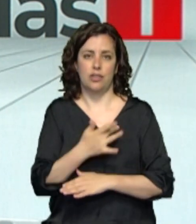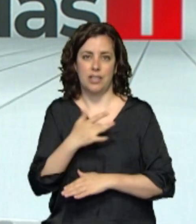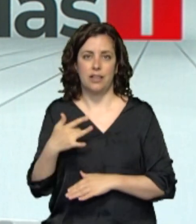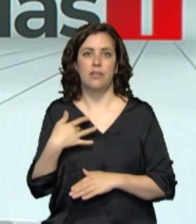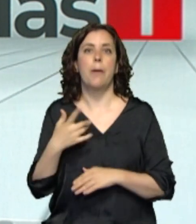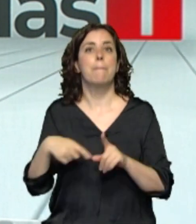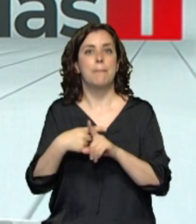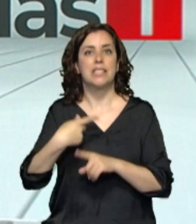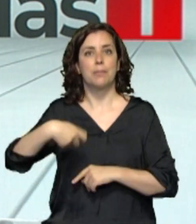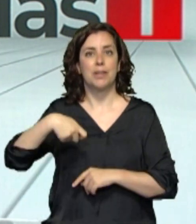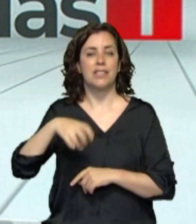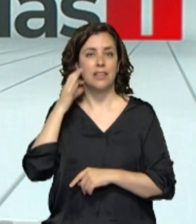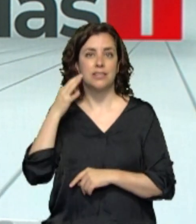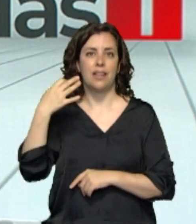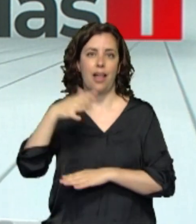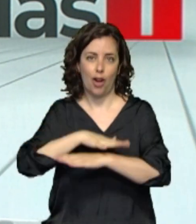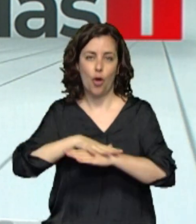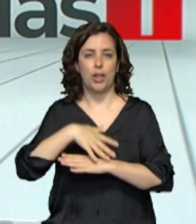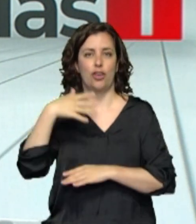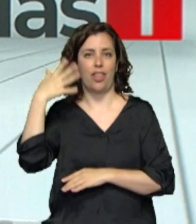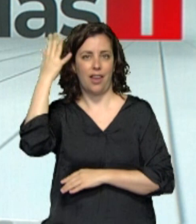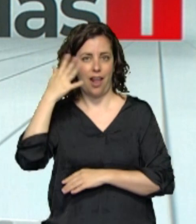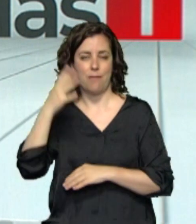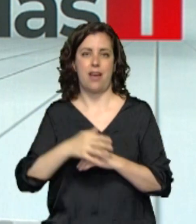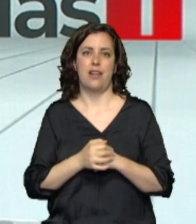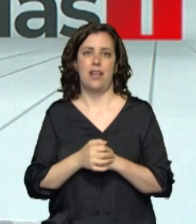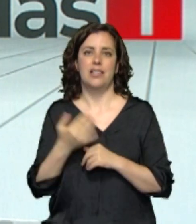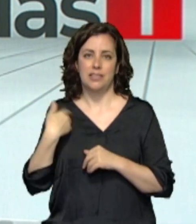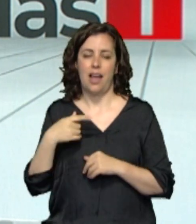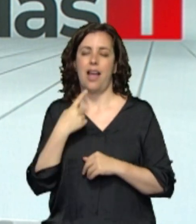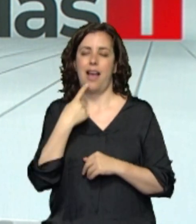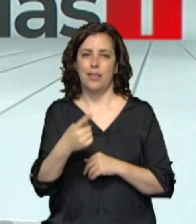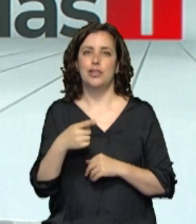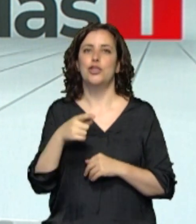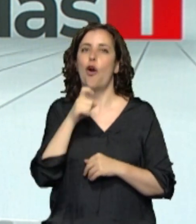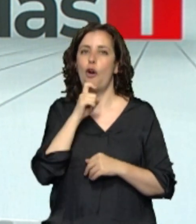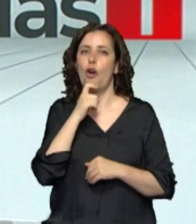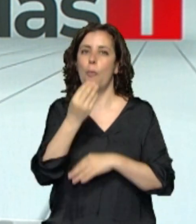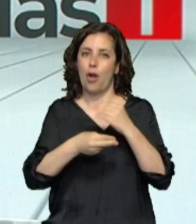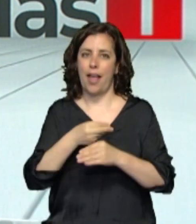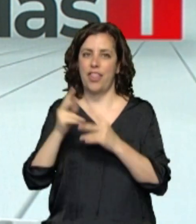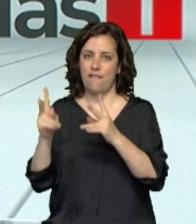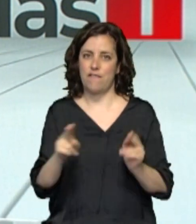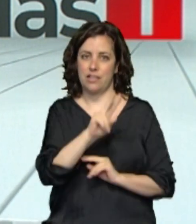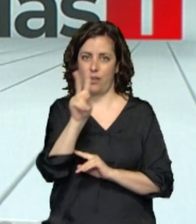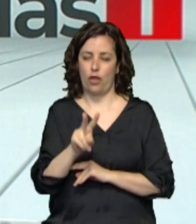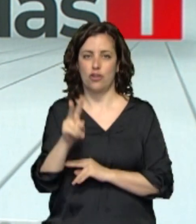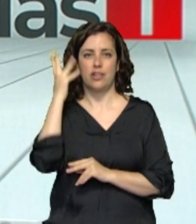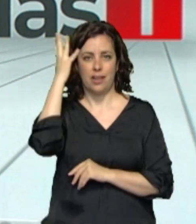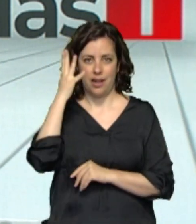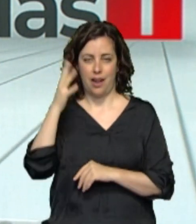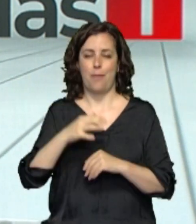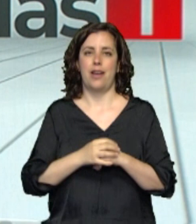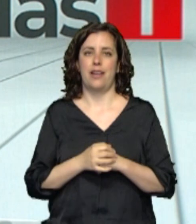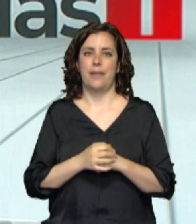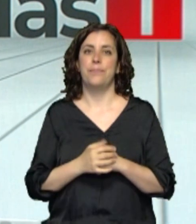gobierno de Navarra, que ha anunciado y ha dado más detalles de cómo estará Navarra en esa fase 2. Sí que habrá, eso